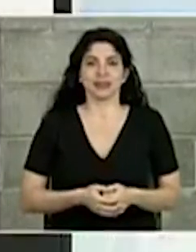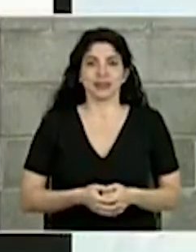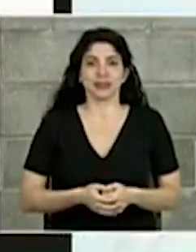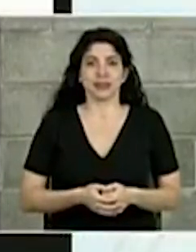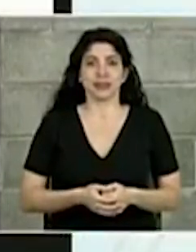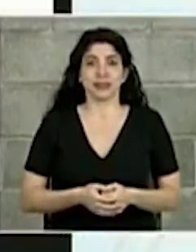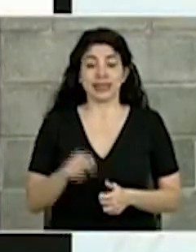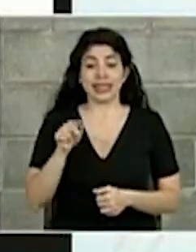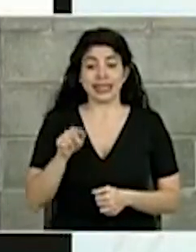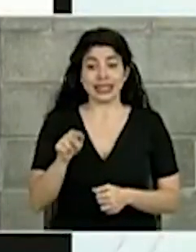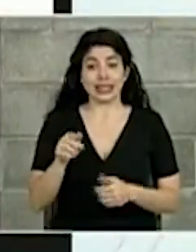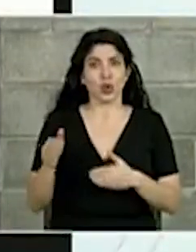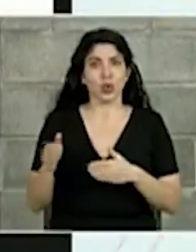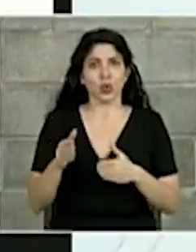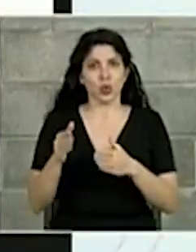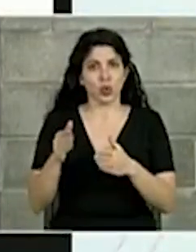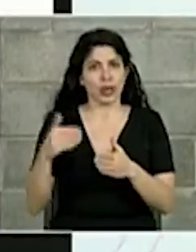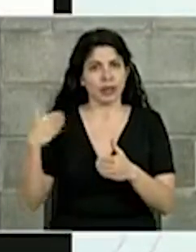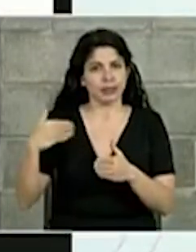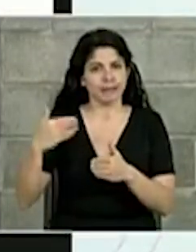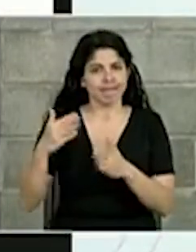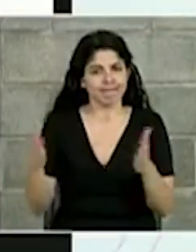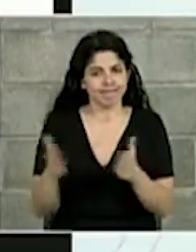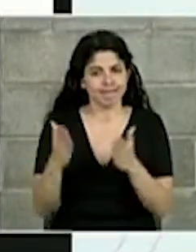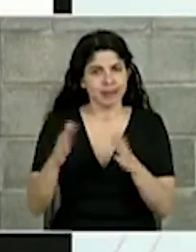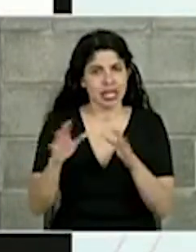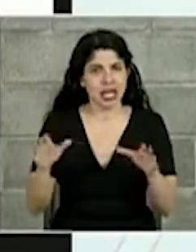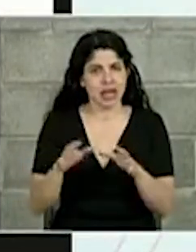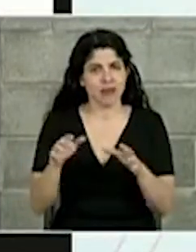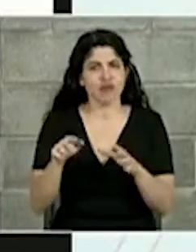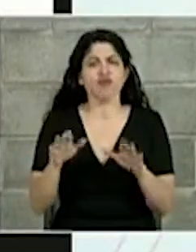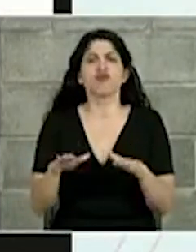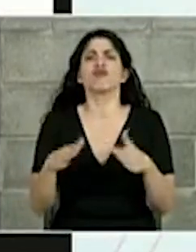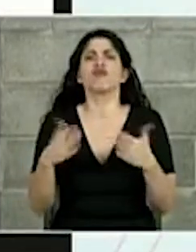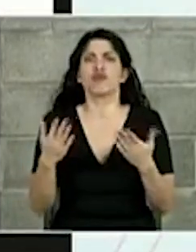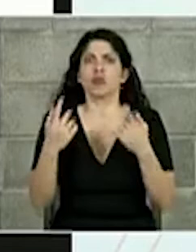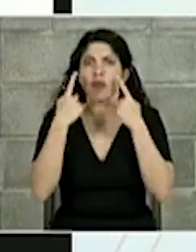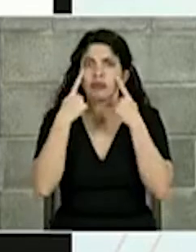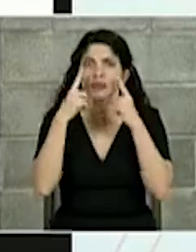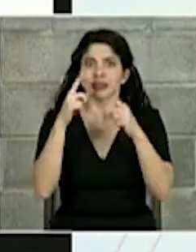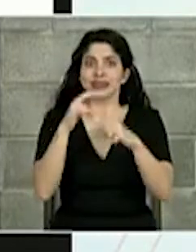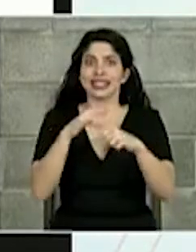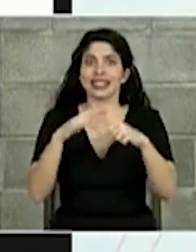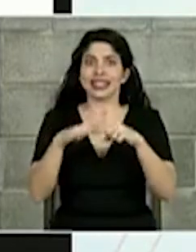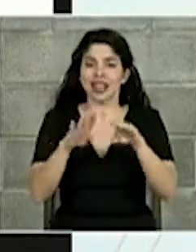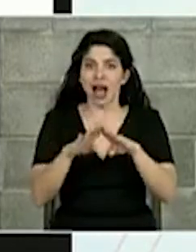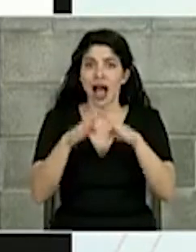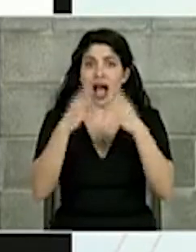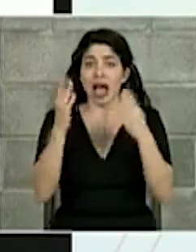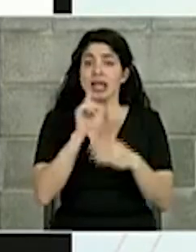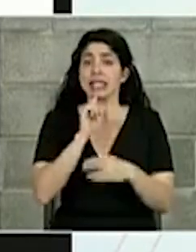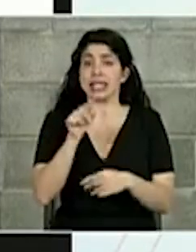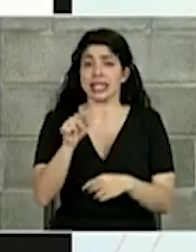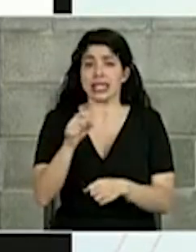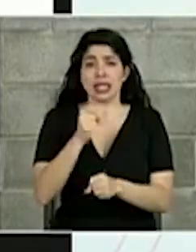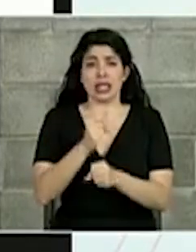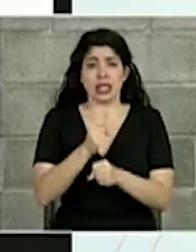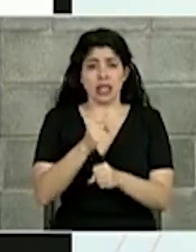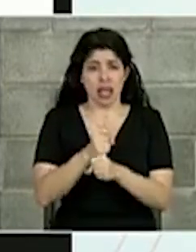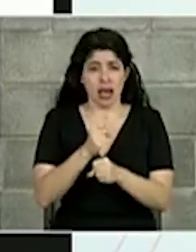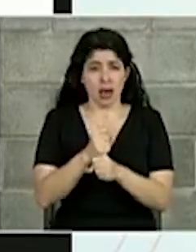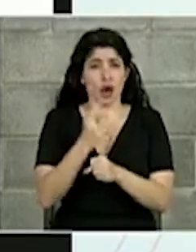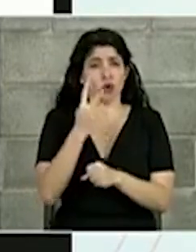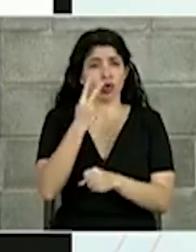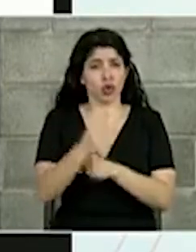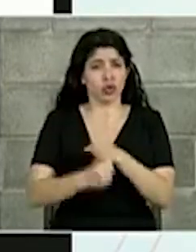Esta ha sido la ruta de reactivación, esto es cómo ha sido posible que la isla abra. Es un trabajo que lleva